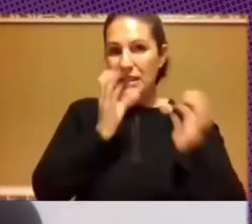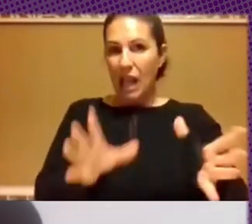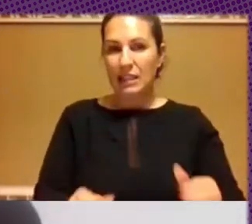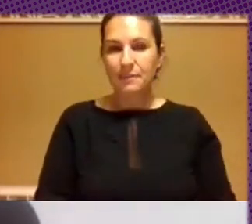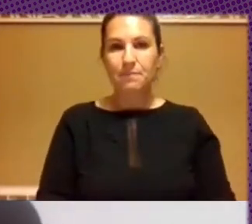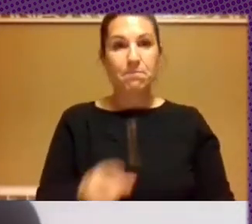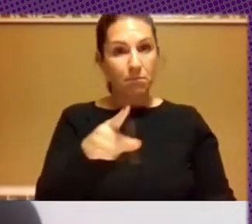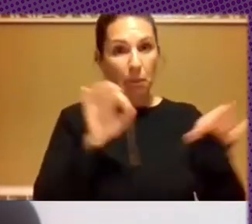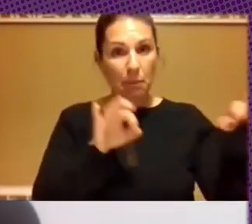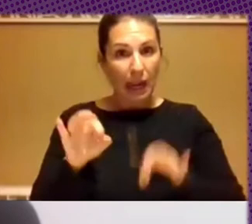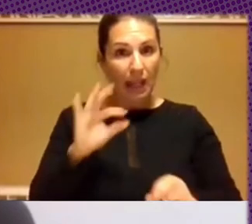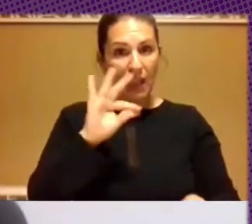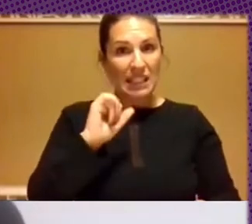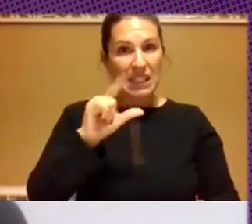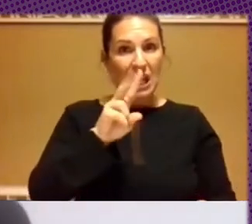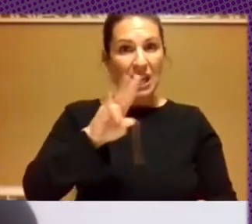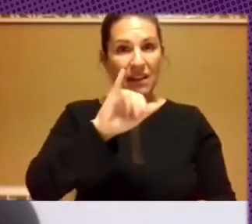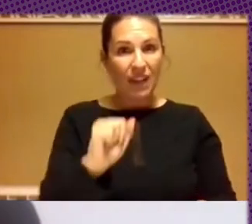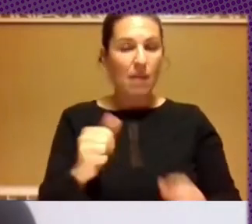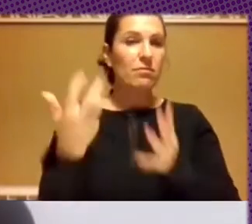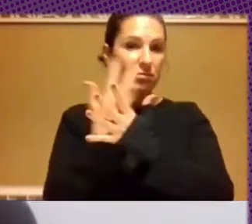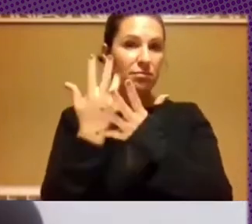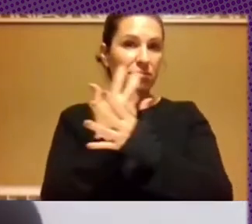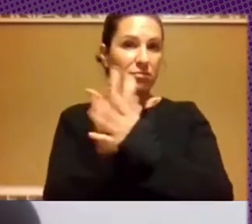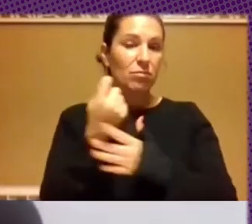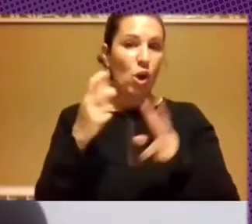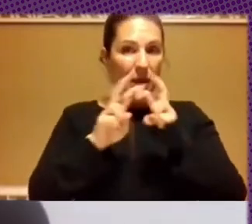si estás preparada, Silvia, nos expones un poco la, la investigación.